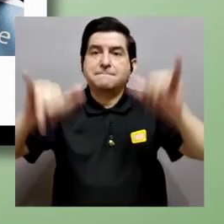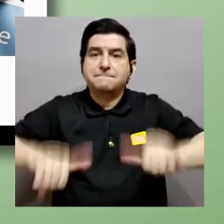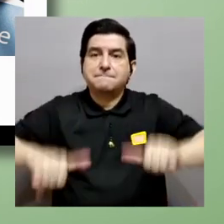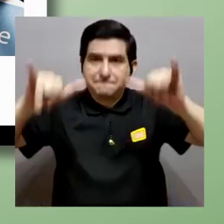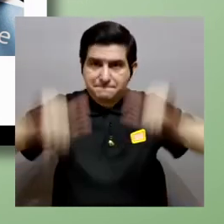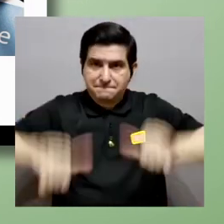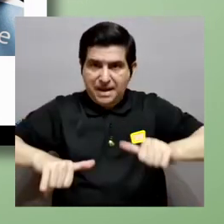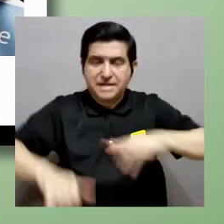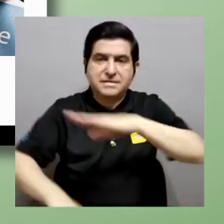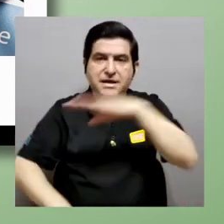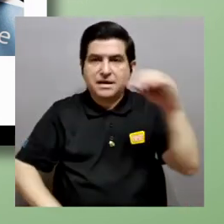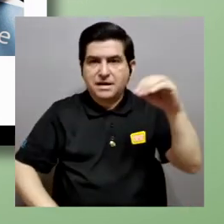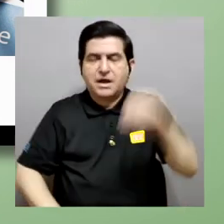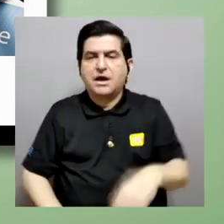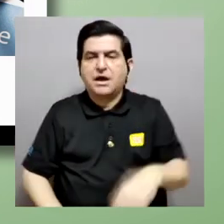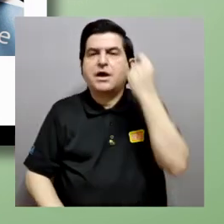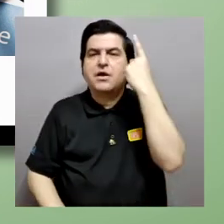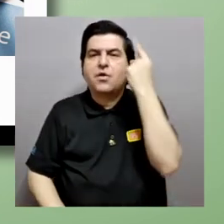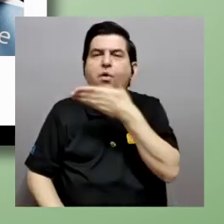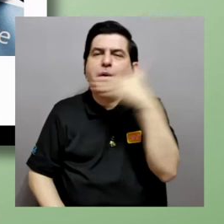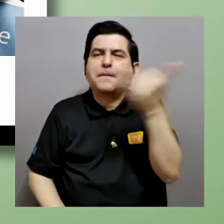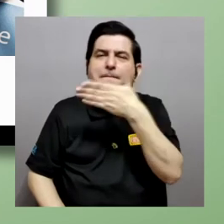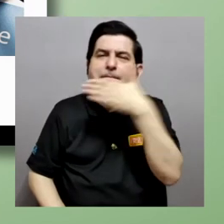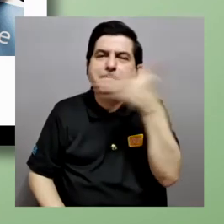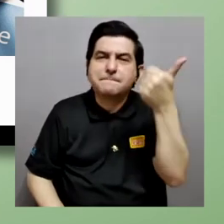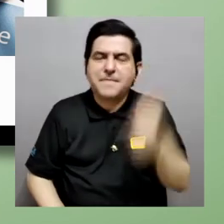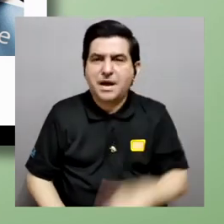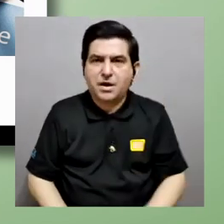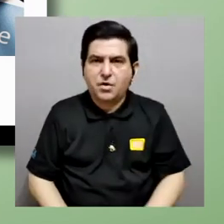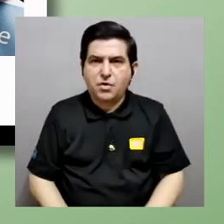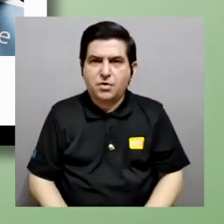mantener o digamos entender mejor